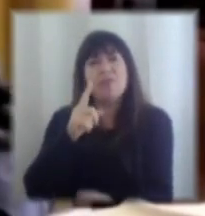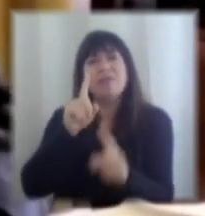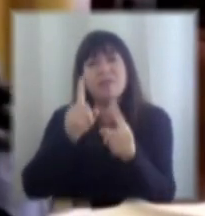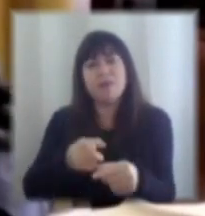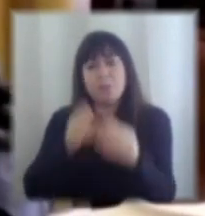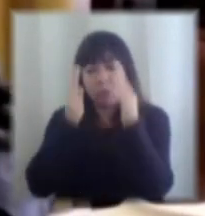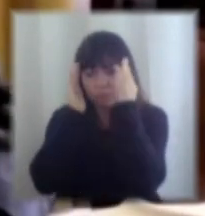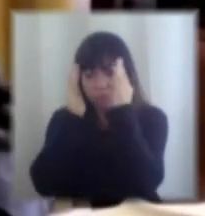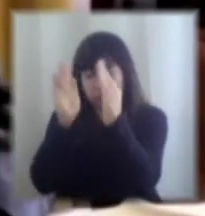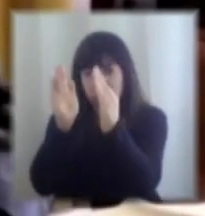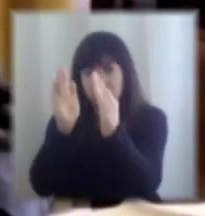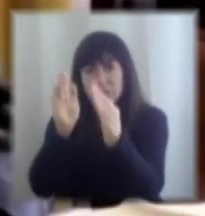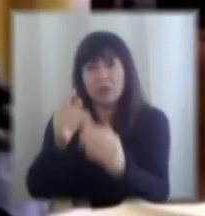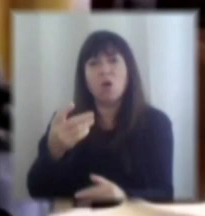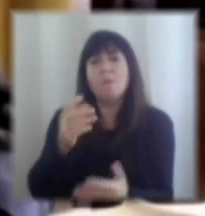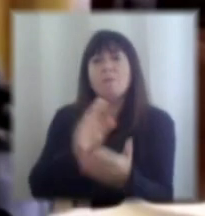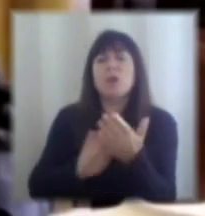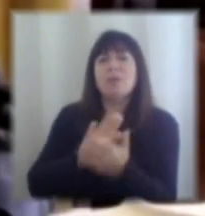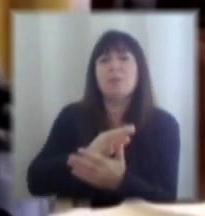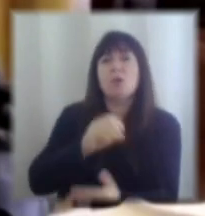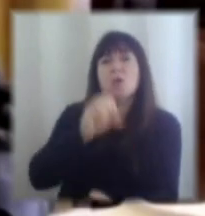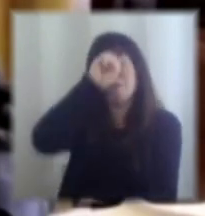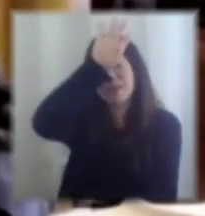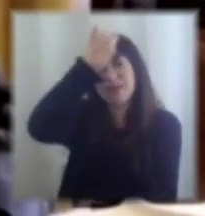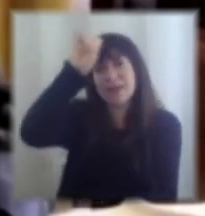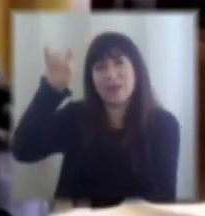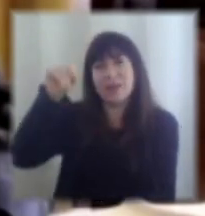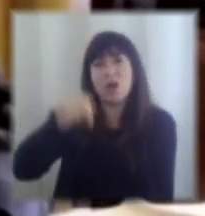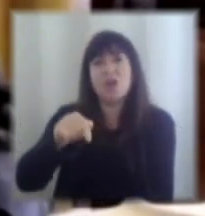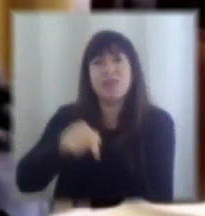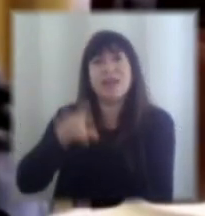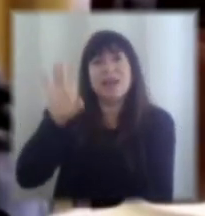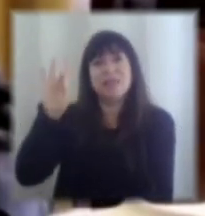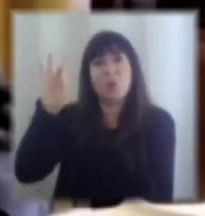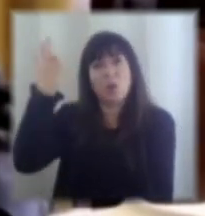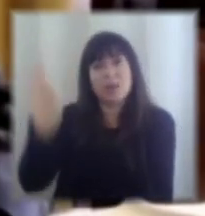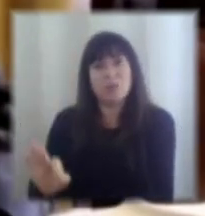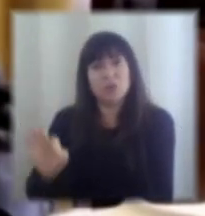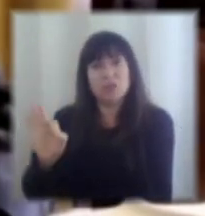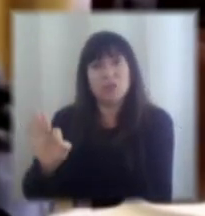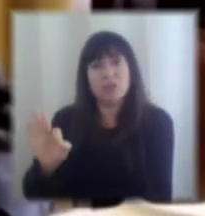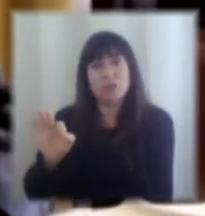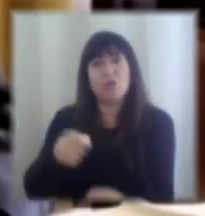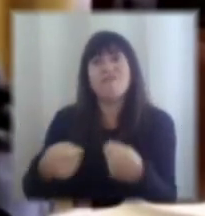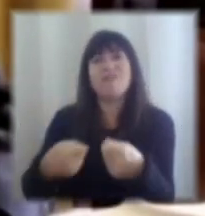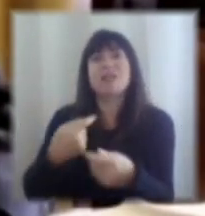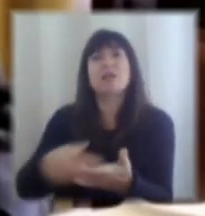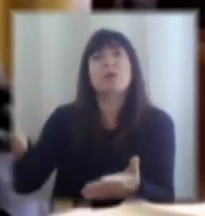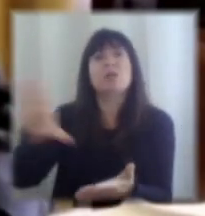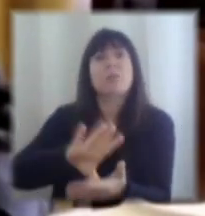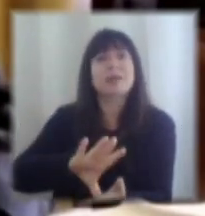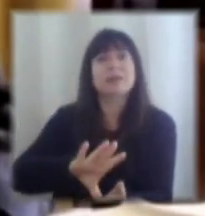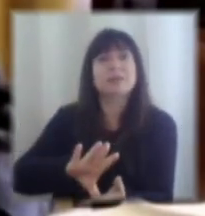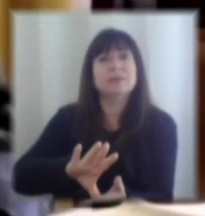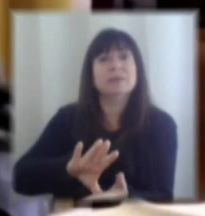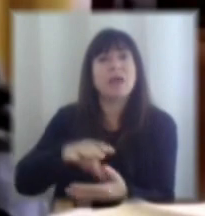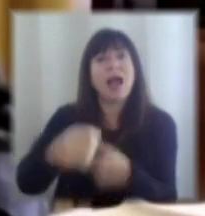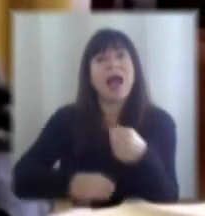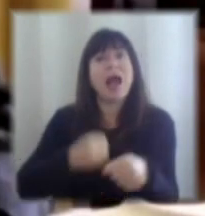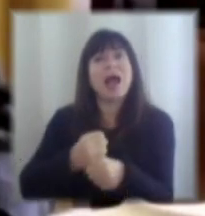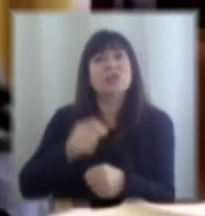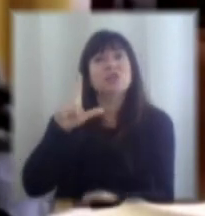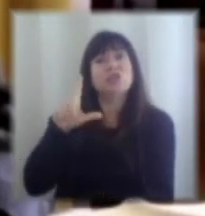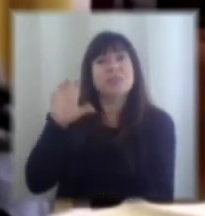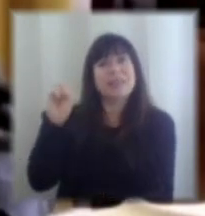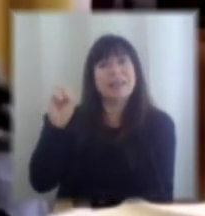hoy día más o menos la minería por ejemplo el 50% de las exportaciones en los años 70 eran 90